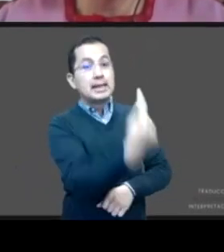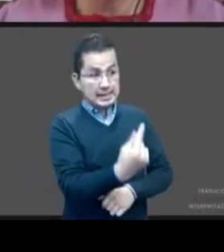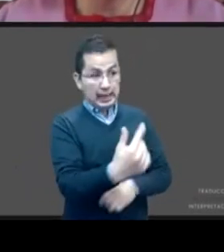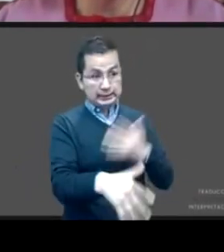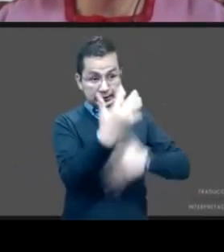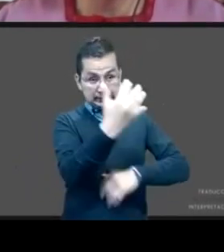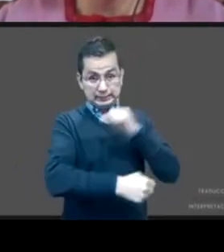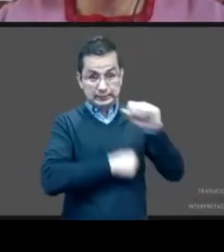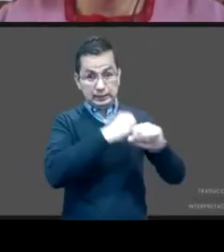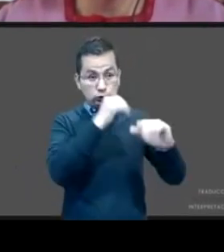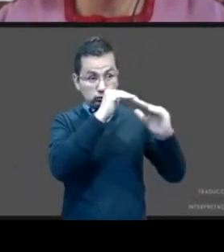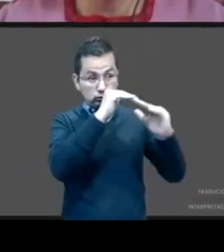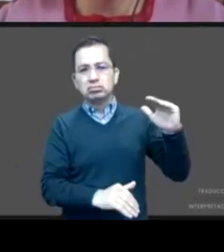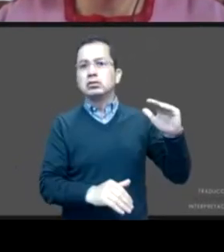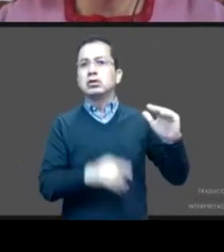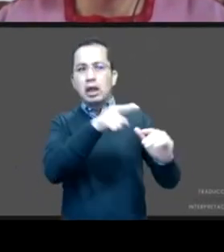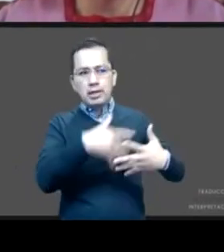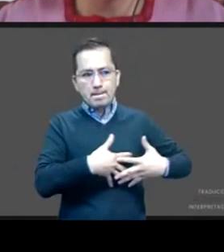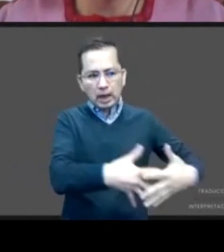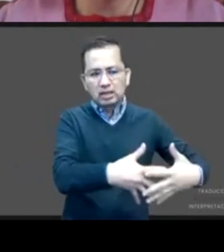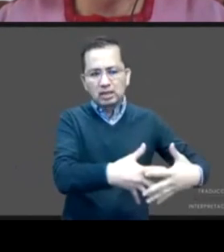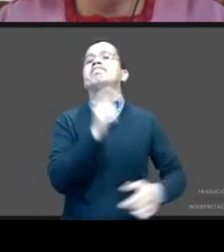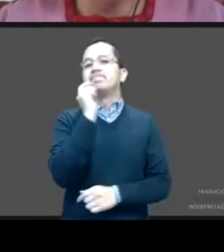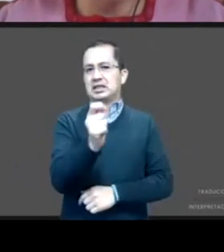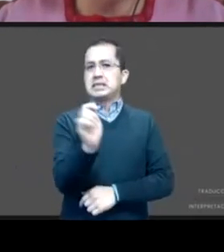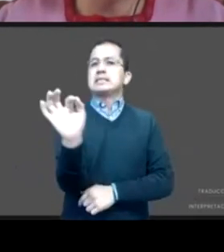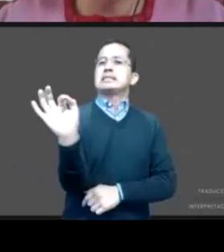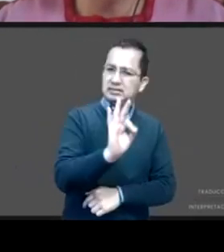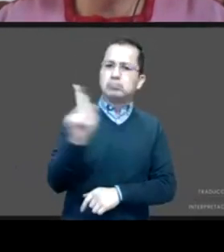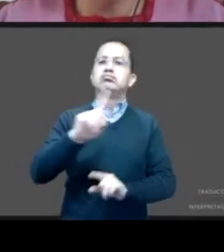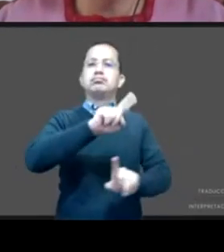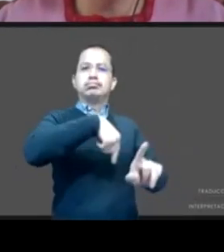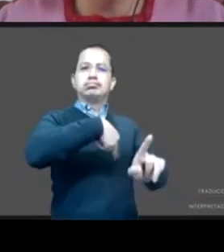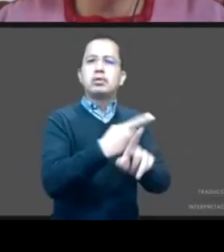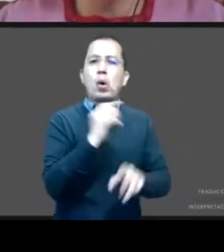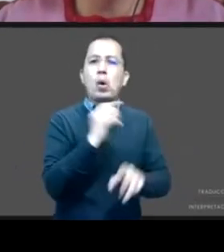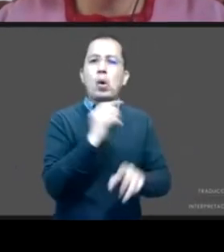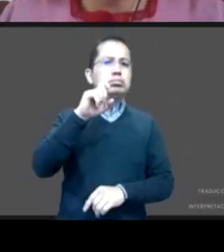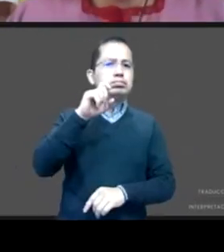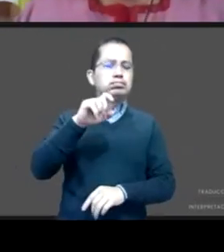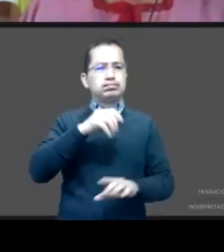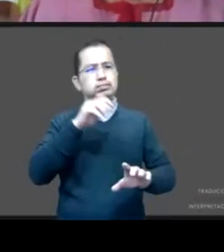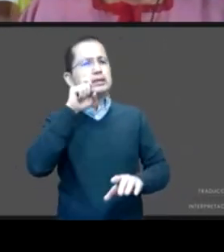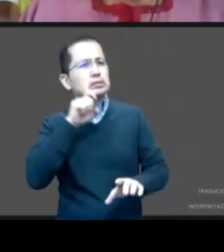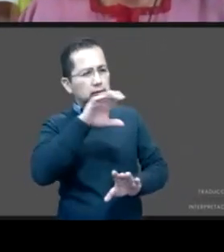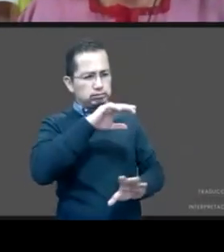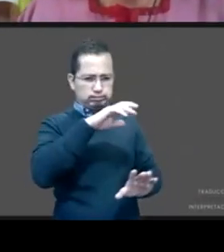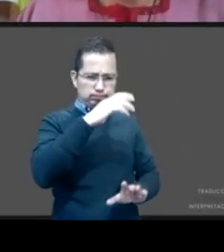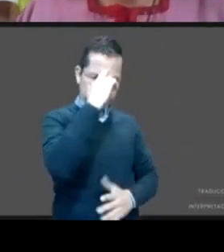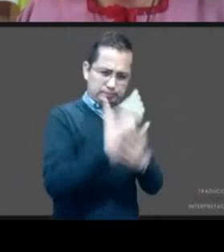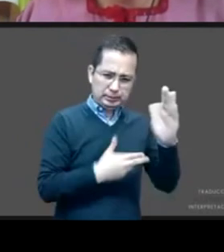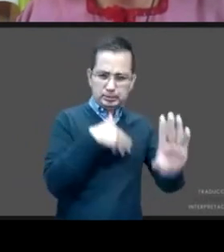un caso de violencia sexual, pero definitivamente se confirma por las